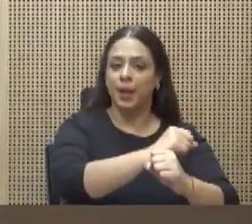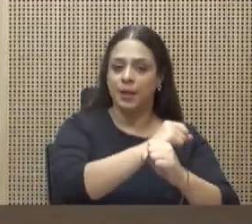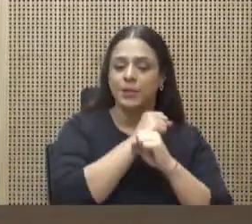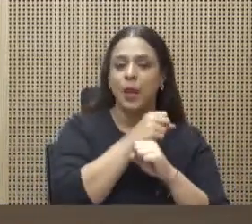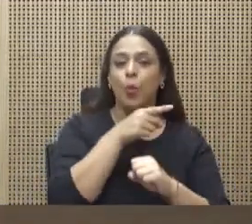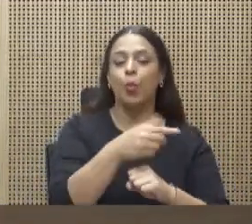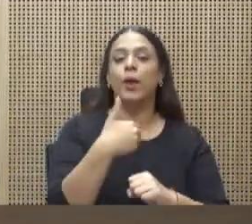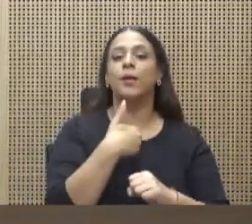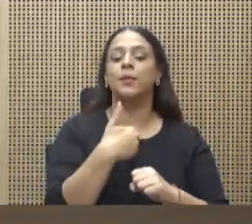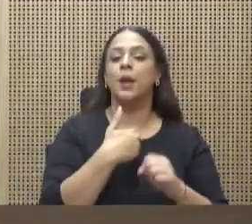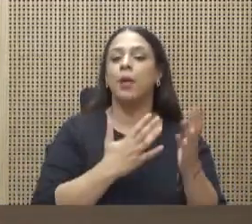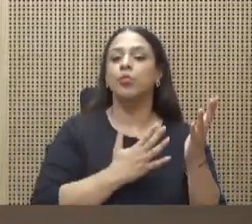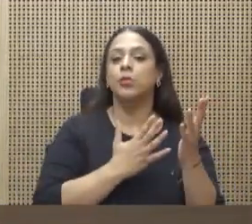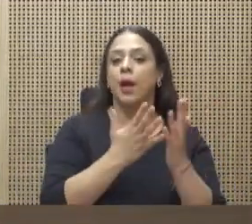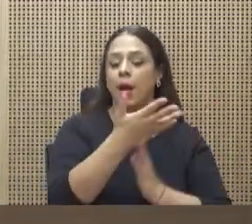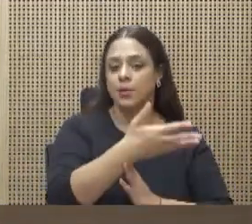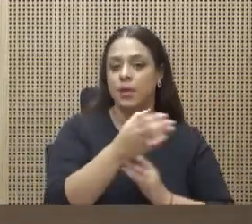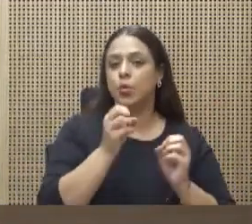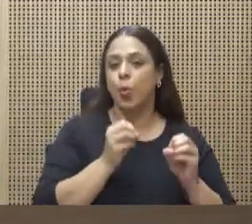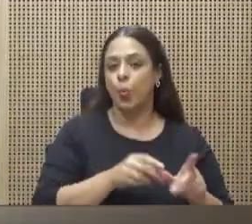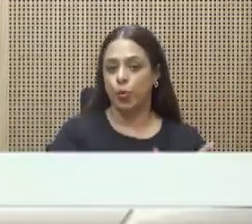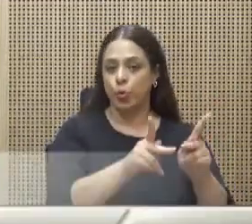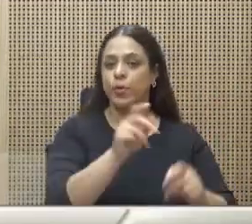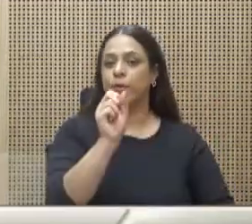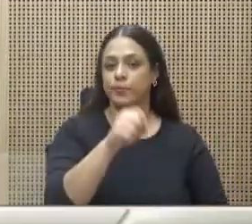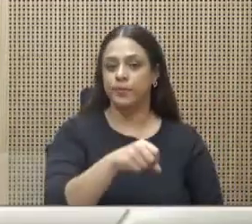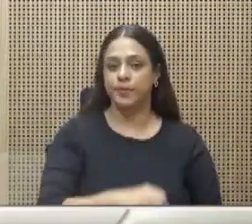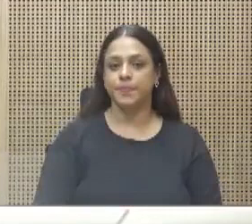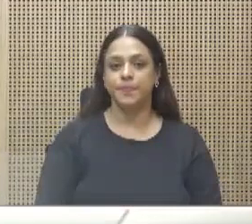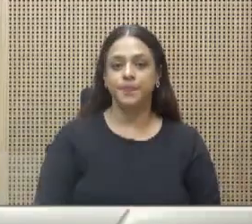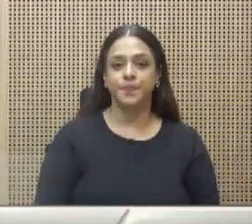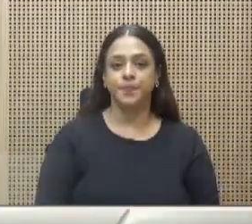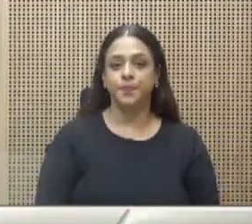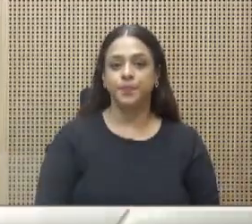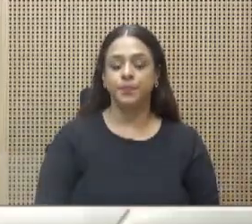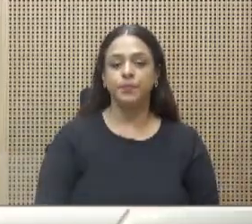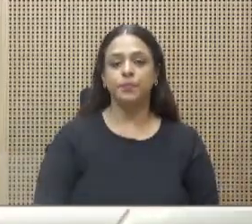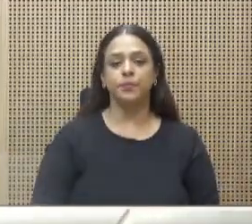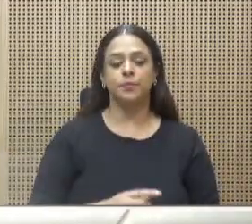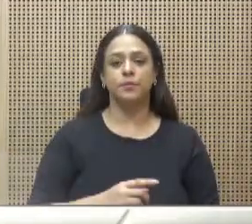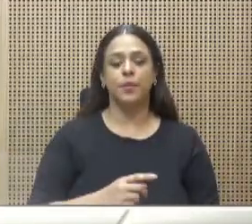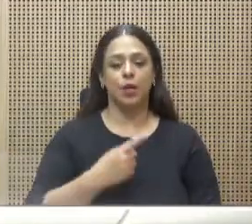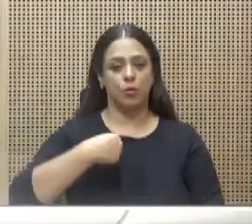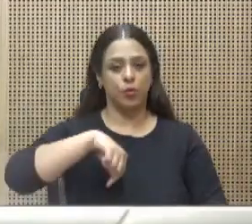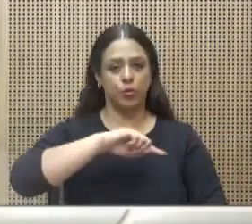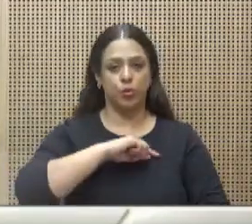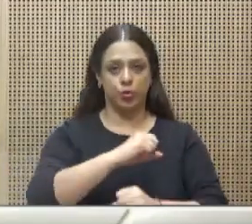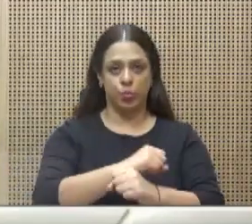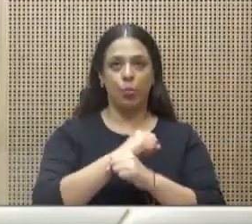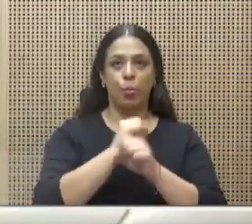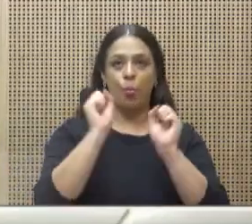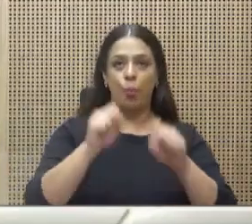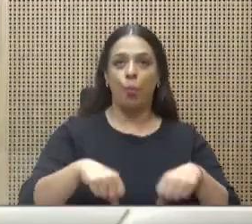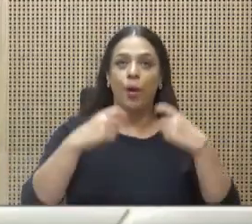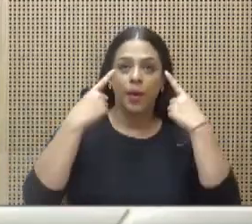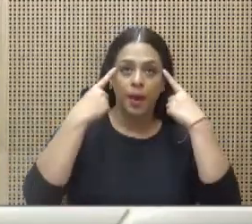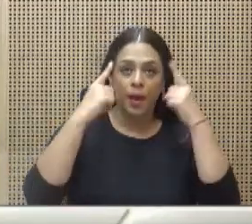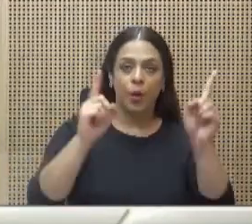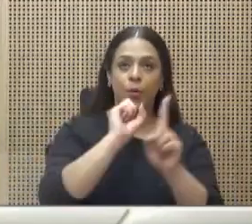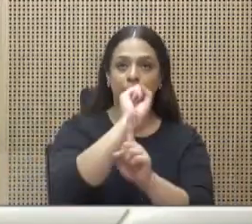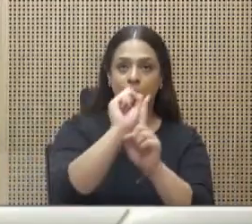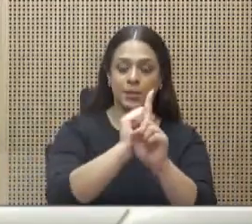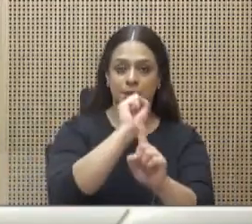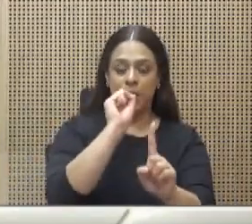a las oportunidades. Estamos convencidos de que se puede lograr una situación ganar, ganar, ganar,